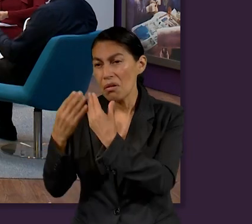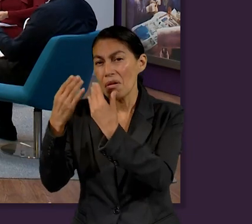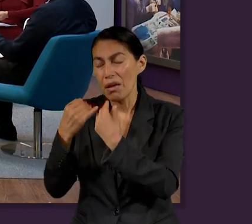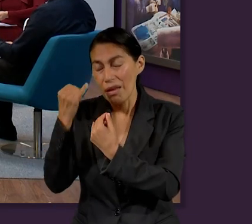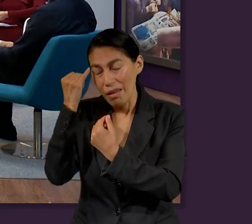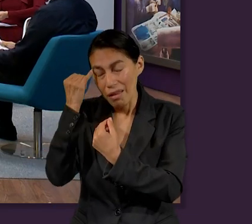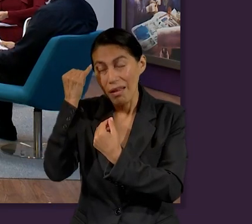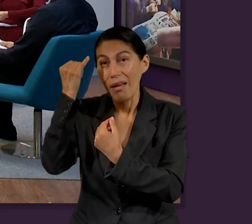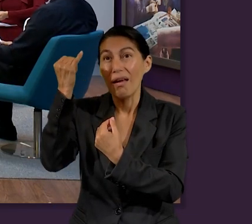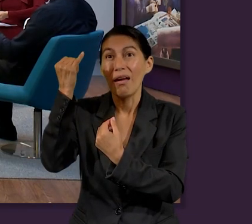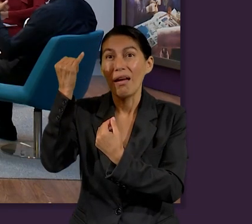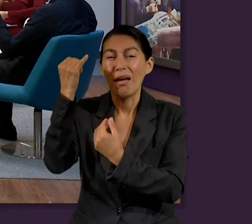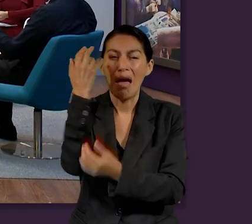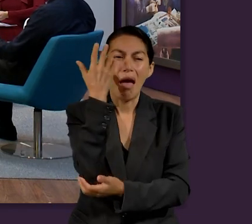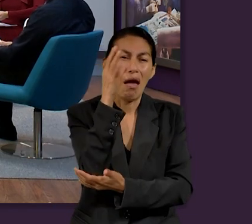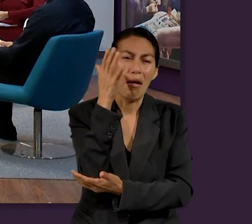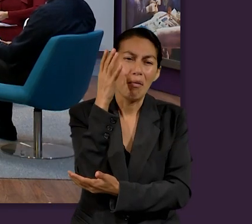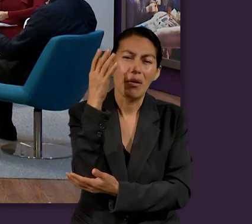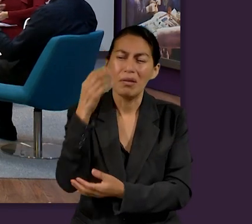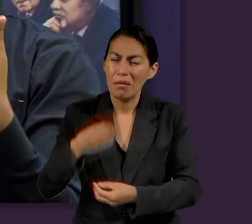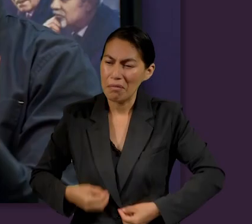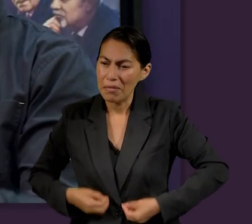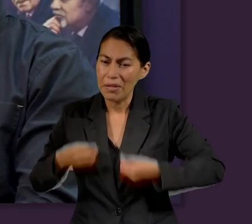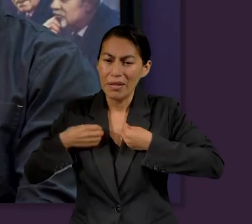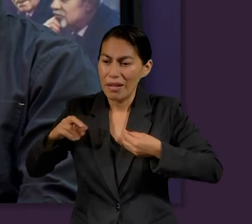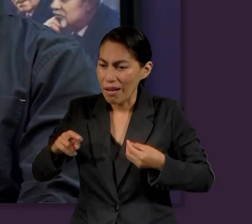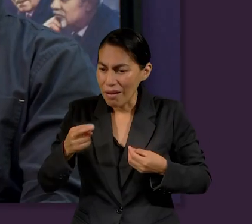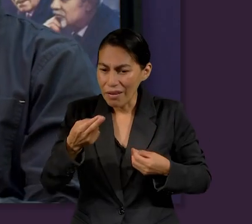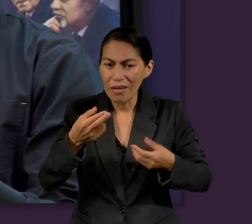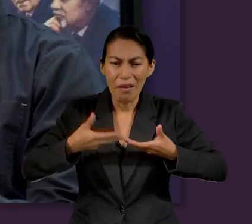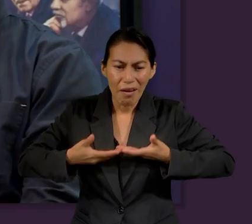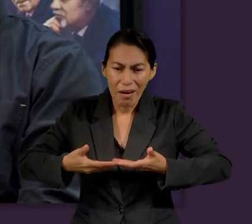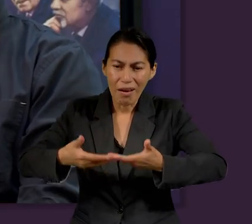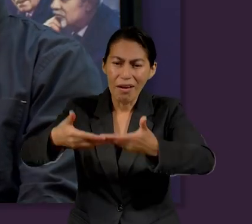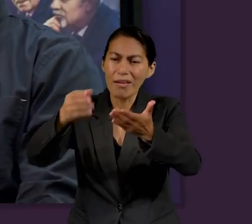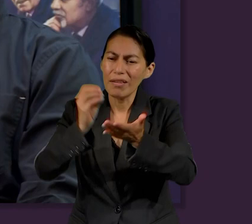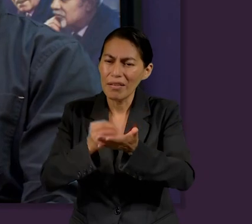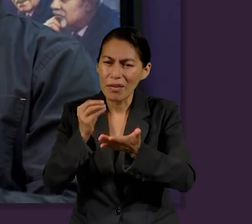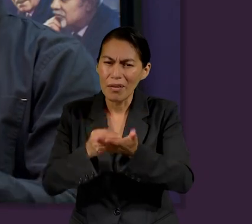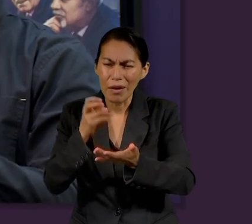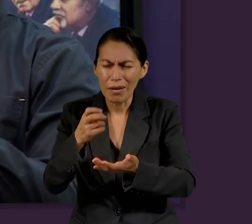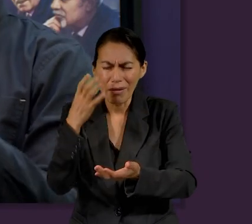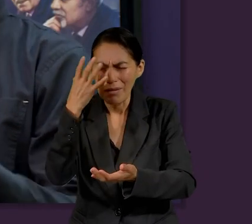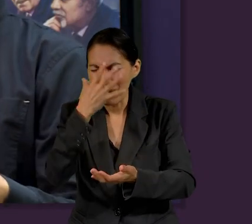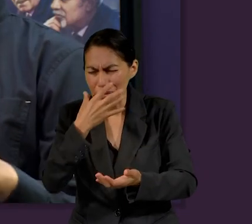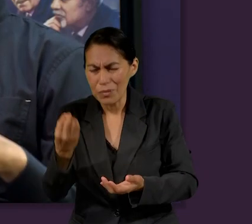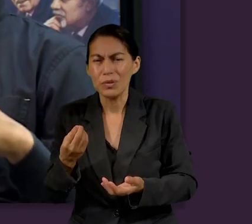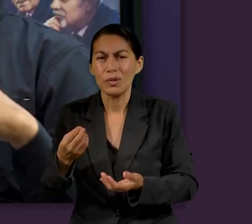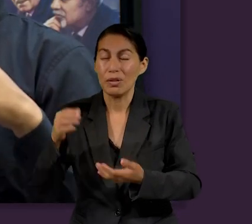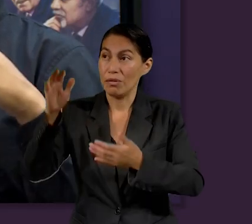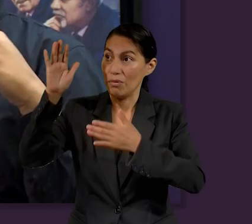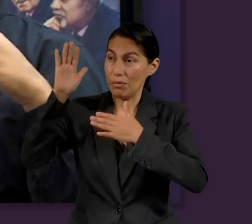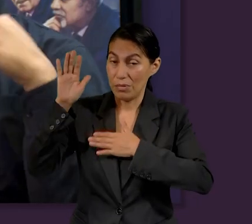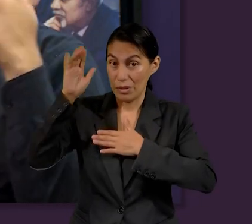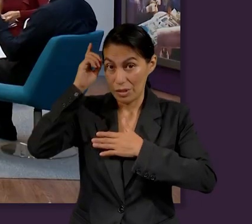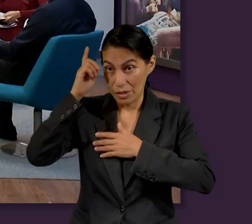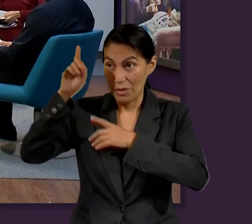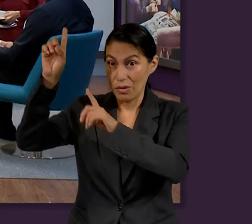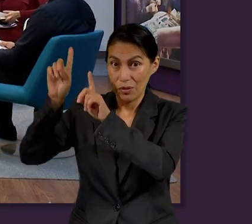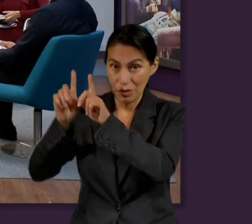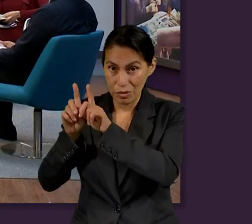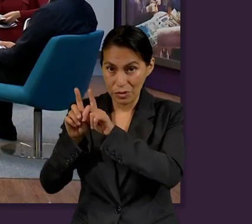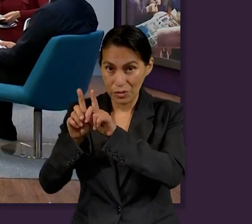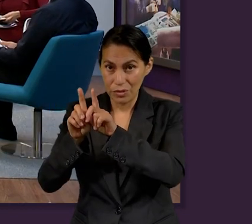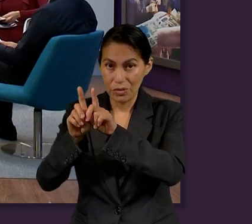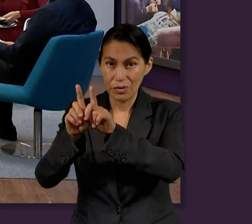como es la nueva Jerusalén, con el árbol de la vida, el río de la vida, las calles de oro, todo aquello. Y sobre todo la promesa de que el Señor va a